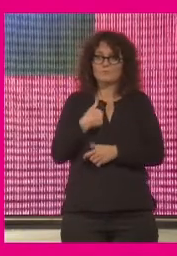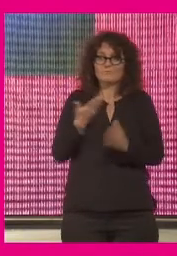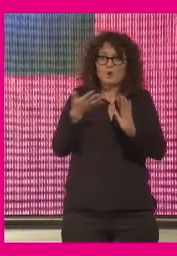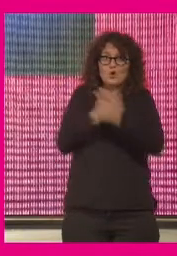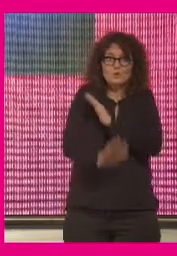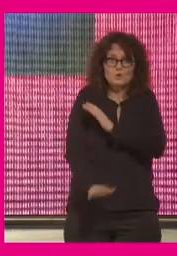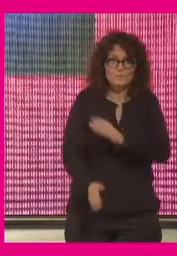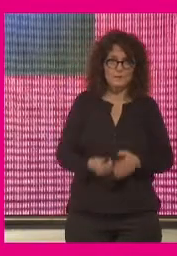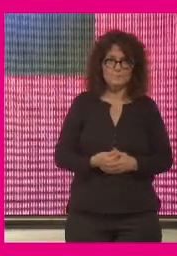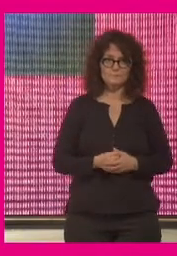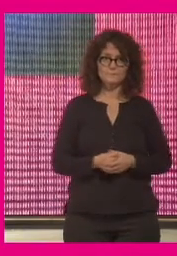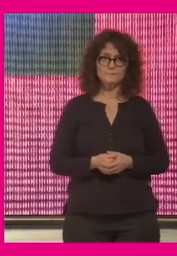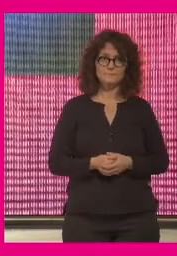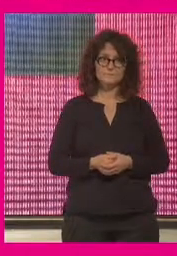esto?